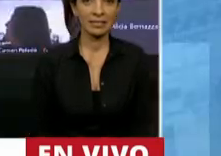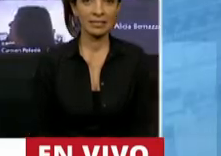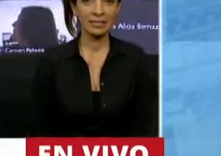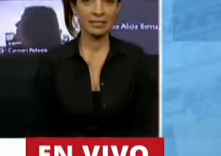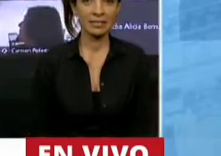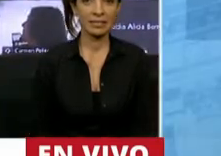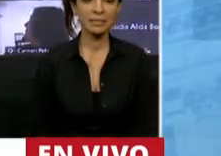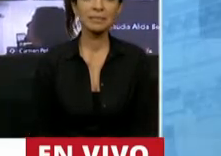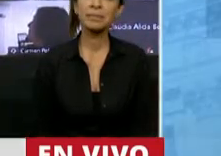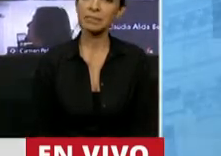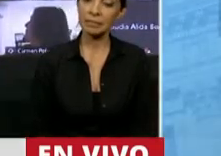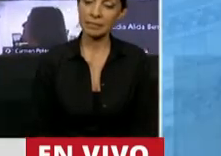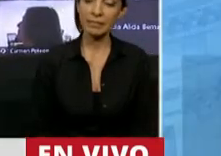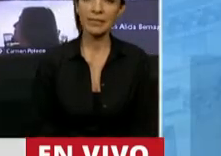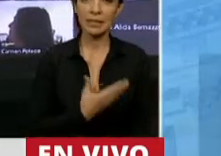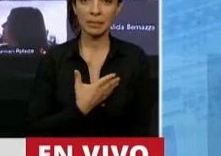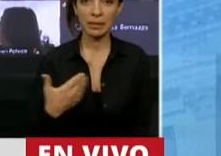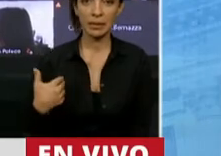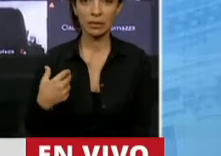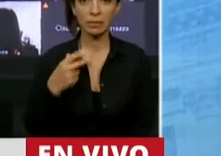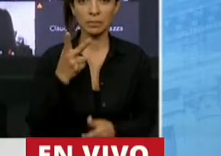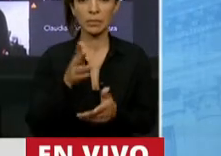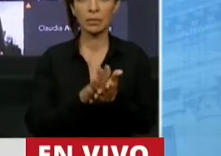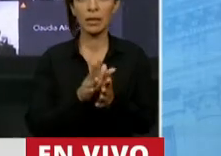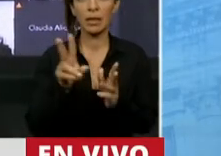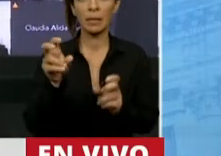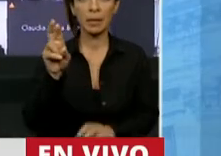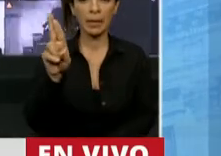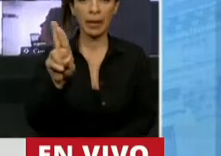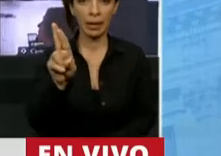Sí, presidente, le voy a plantear una cuestión de privilegio.